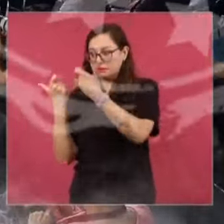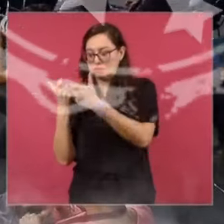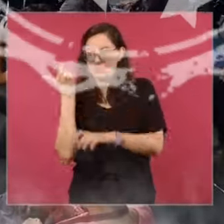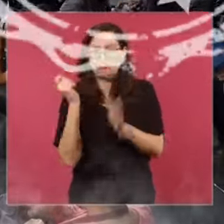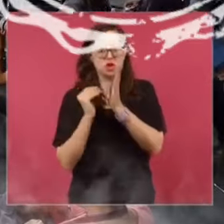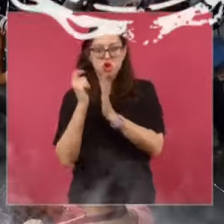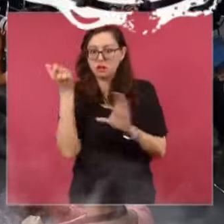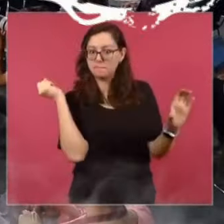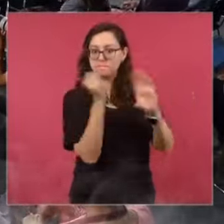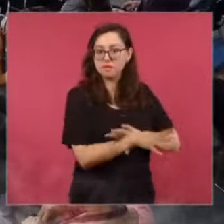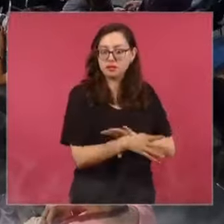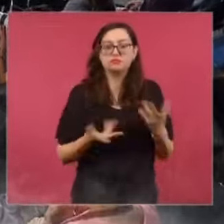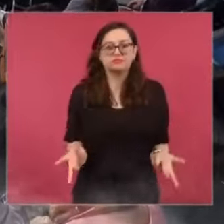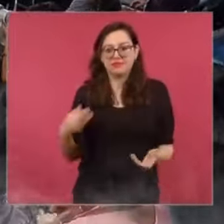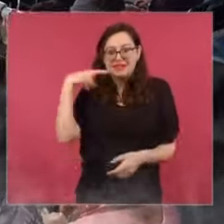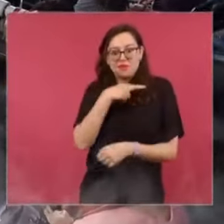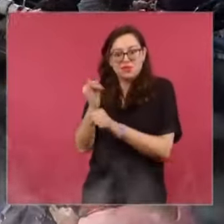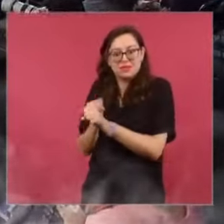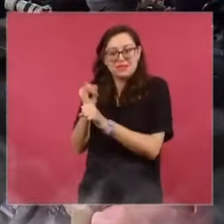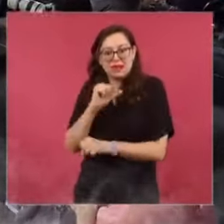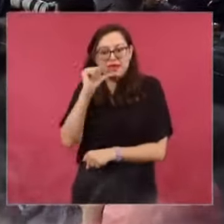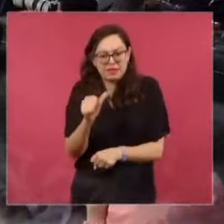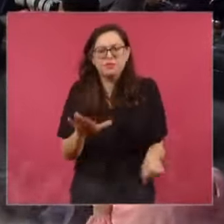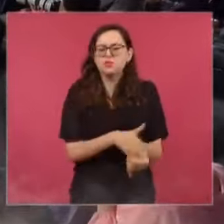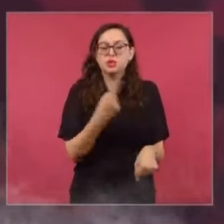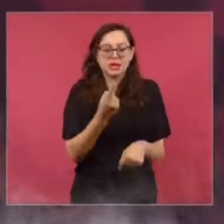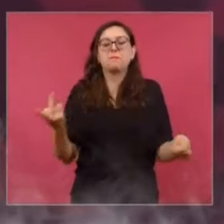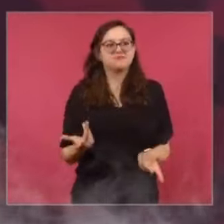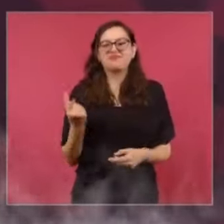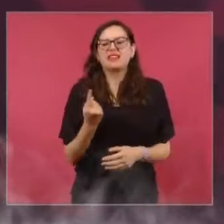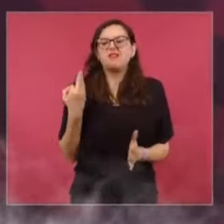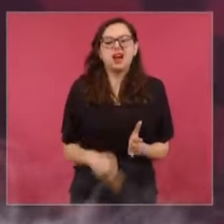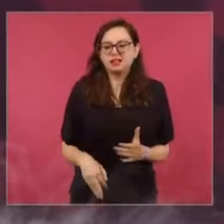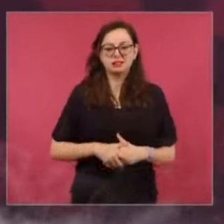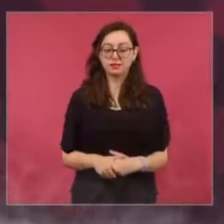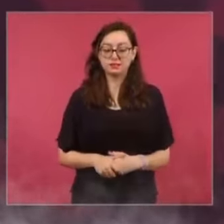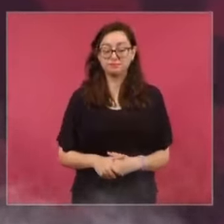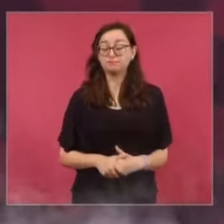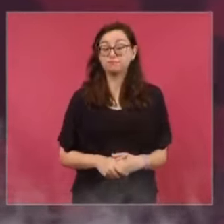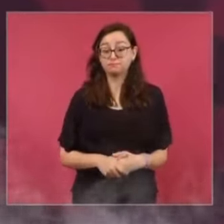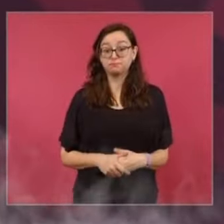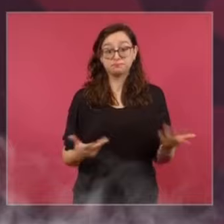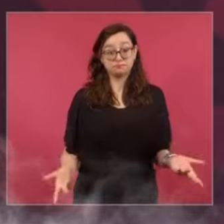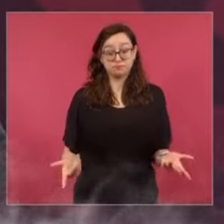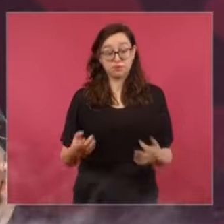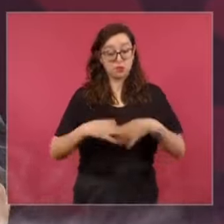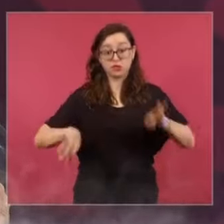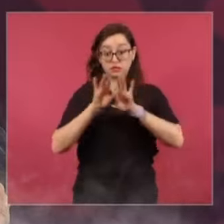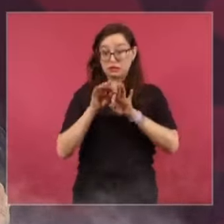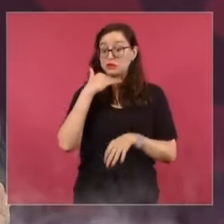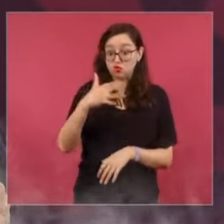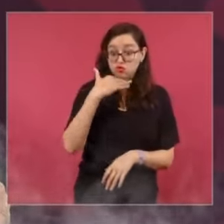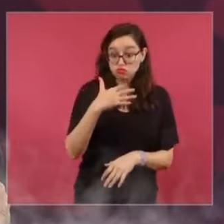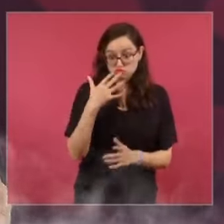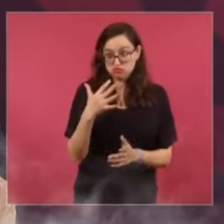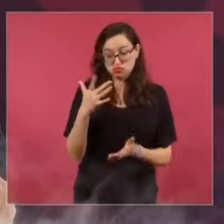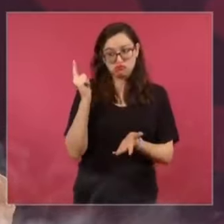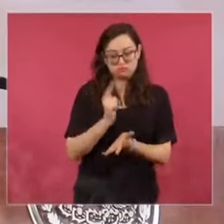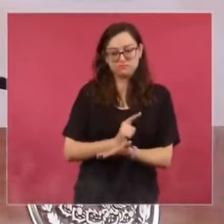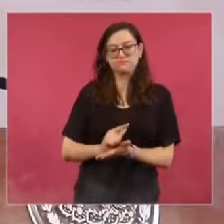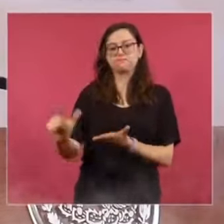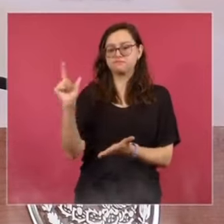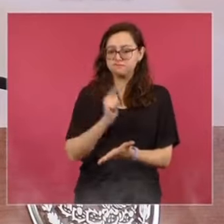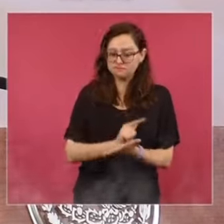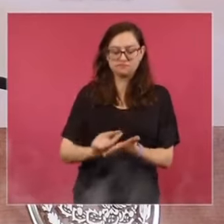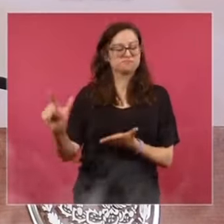Bueno, hay que seguir con la transformación del país, hay que seguir limpiando de arriba